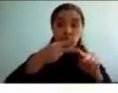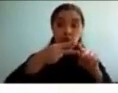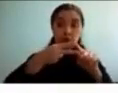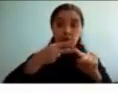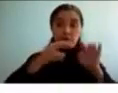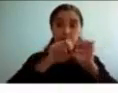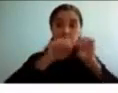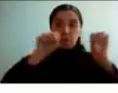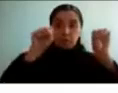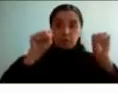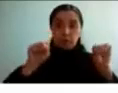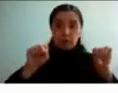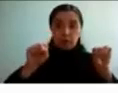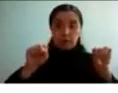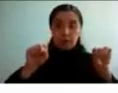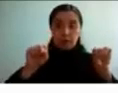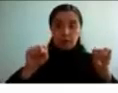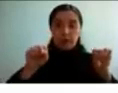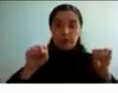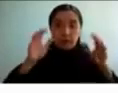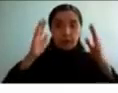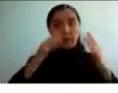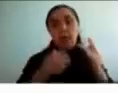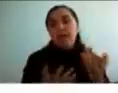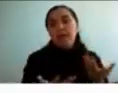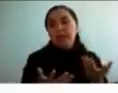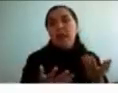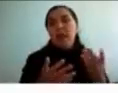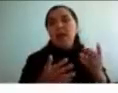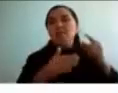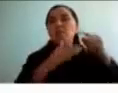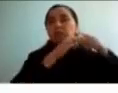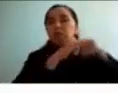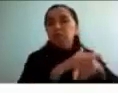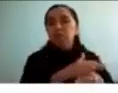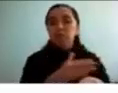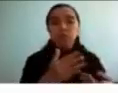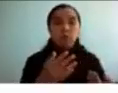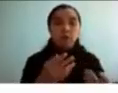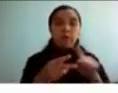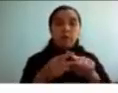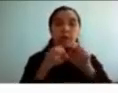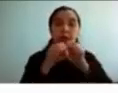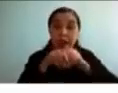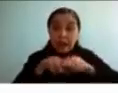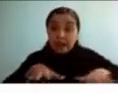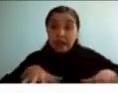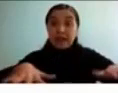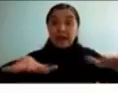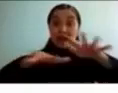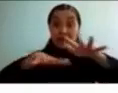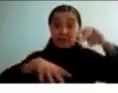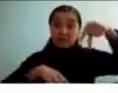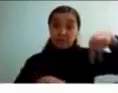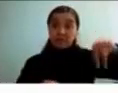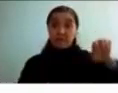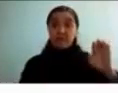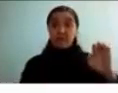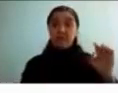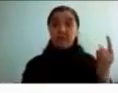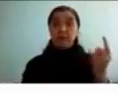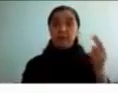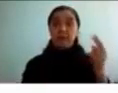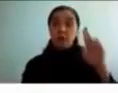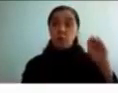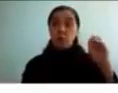mucho más sofisticados por supuesto y uno sería la red neuronal por defecto lo que sería la atención interna